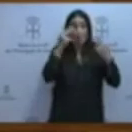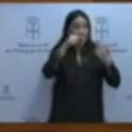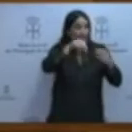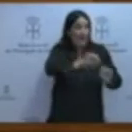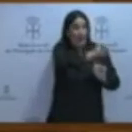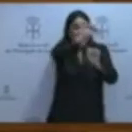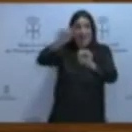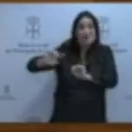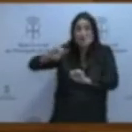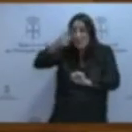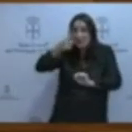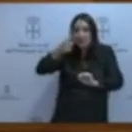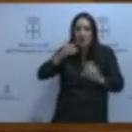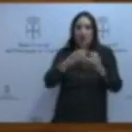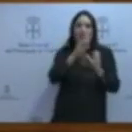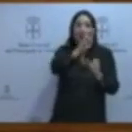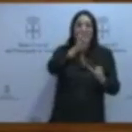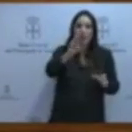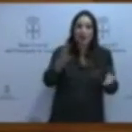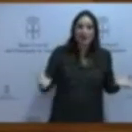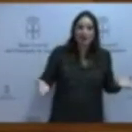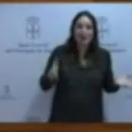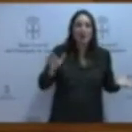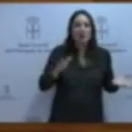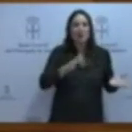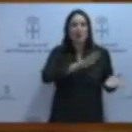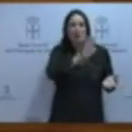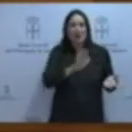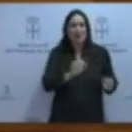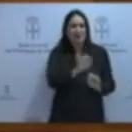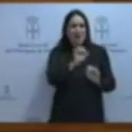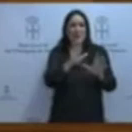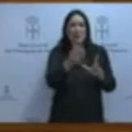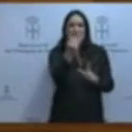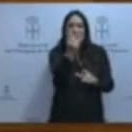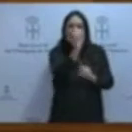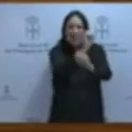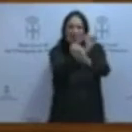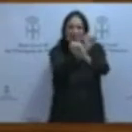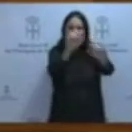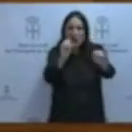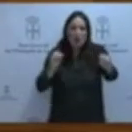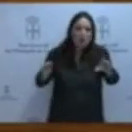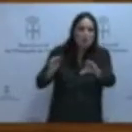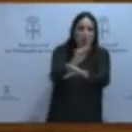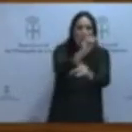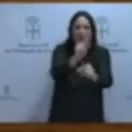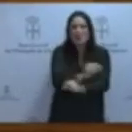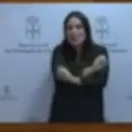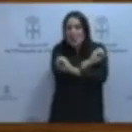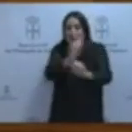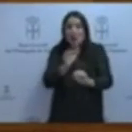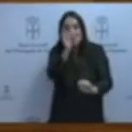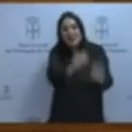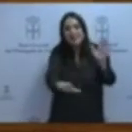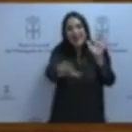ser que el Partido Popular. Pero pretenden defenderla sin un puñetero duro, sin un duro en presupuestos y con una legislación que lo